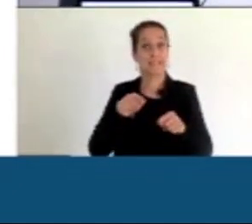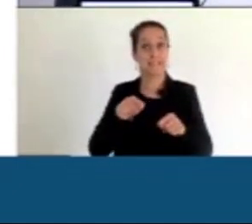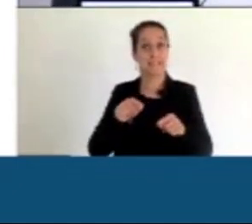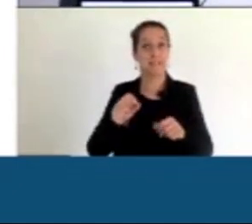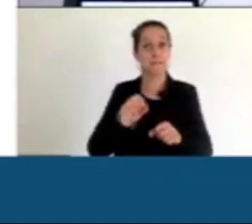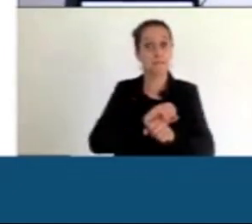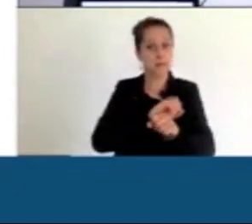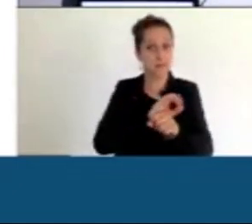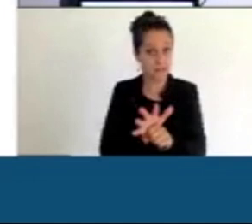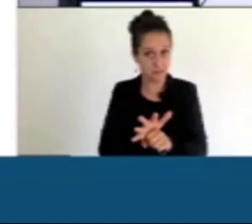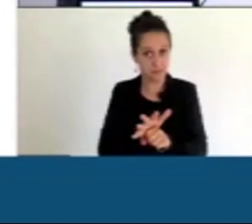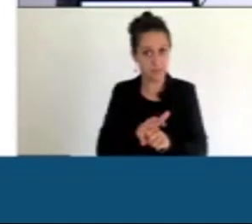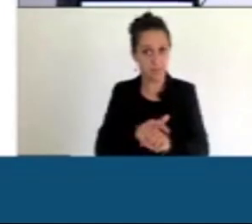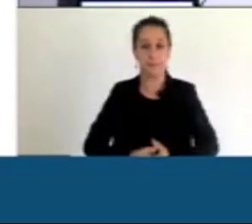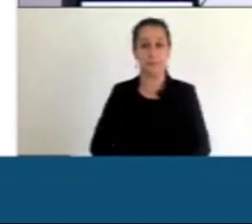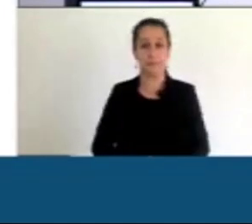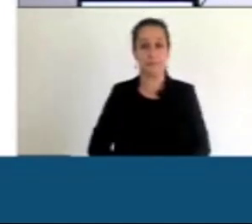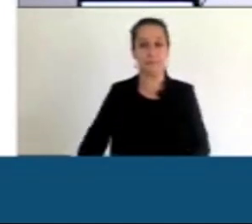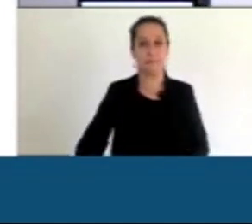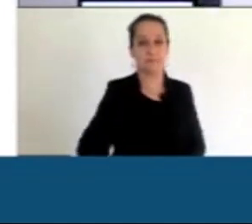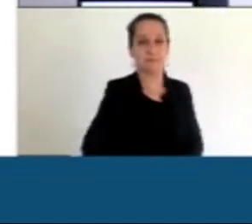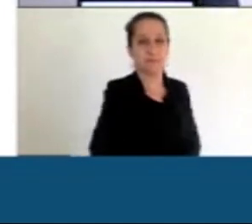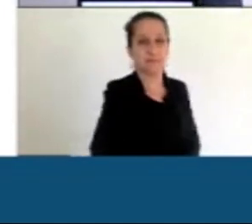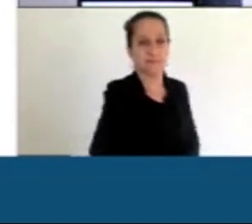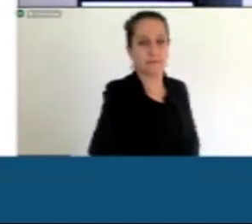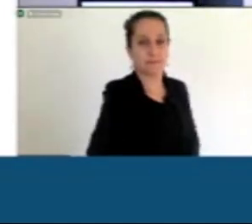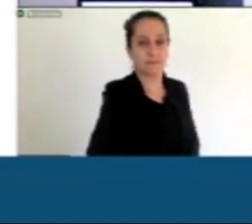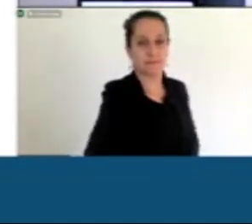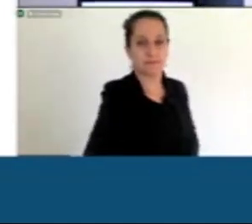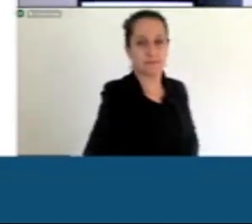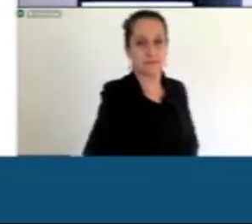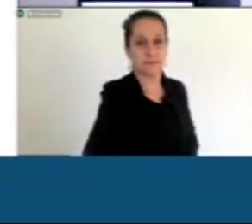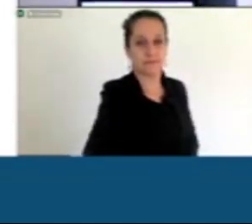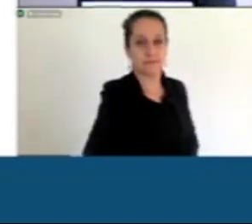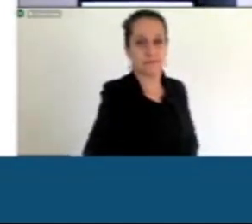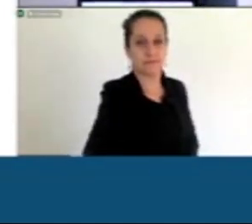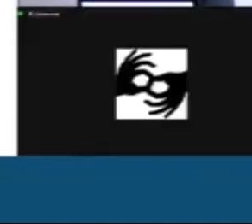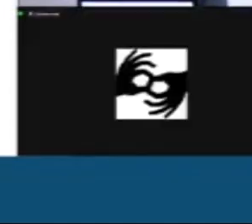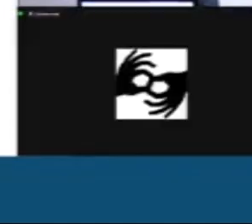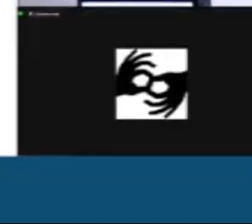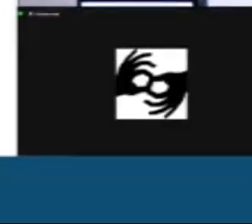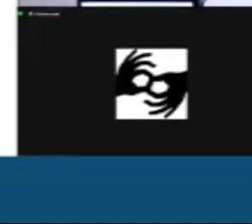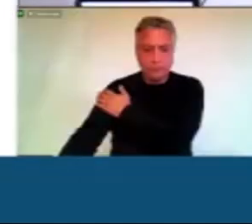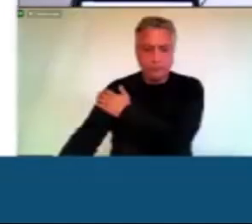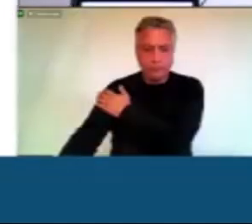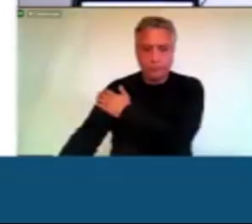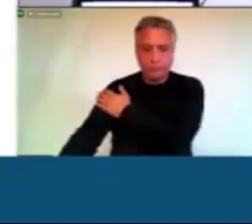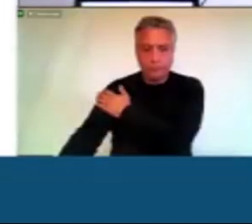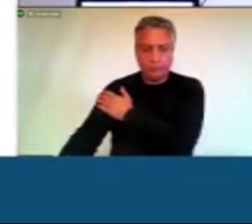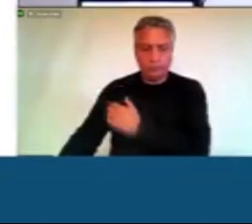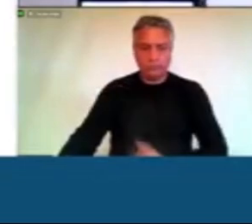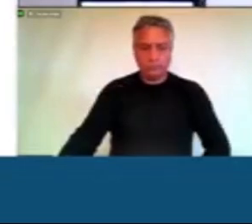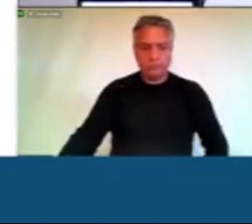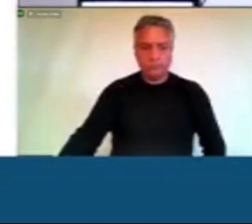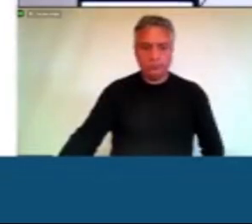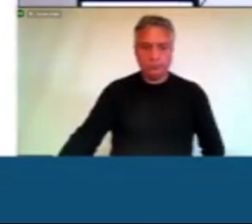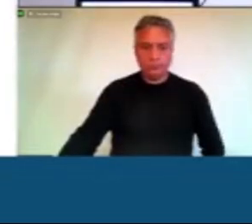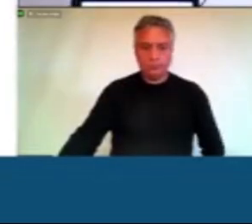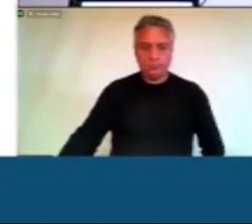El tema de pobreza va a aumentar, tema de pobreza va aumentar y el 40 por ciento de la población en América Latina,